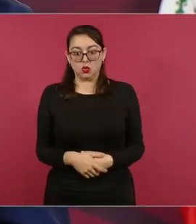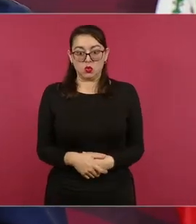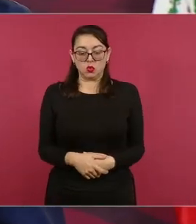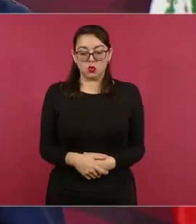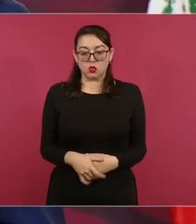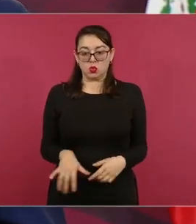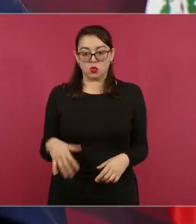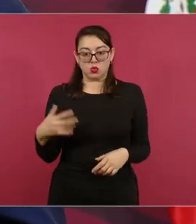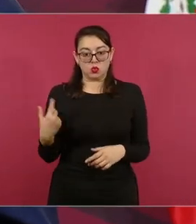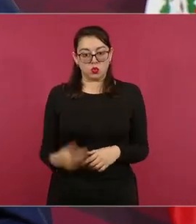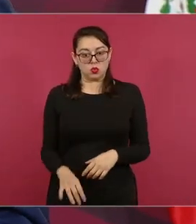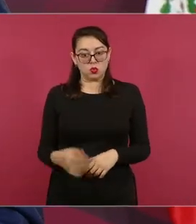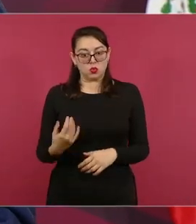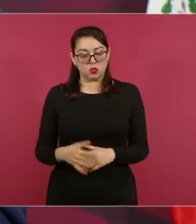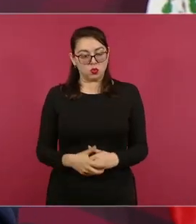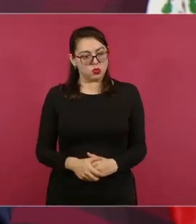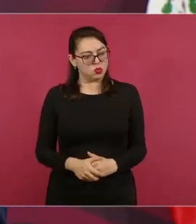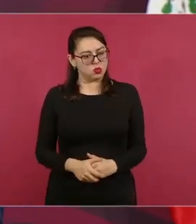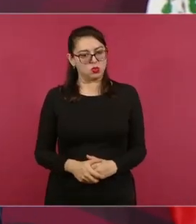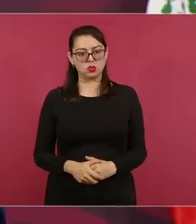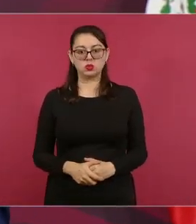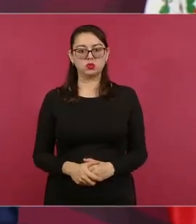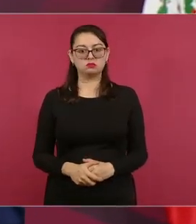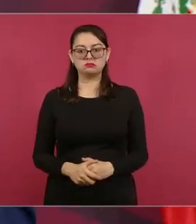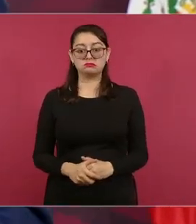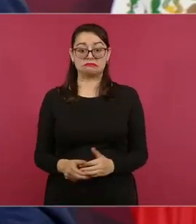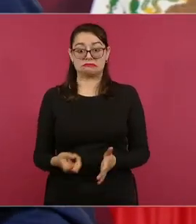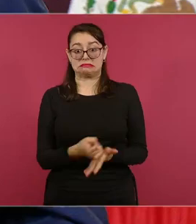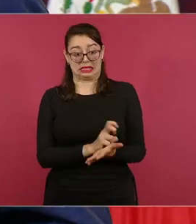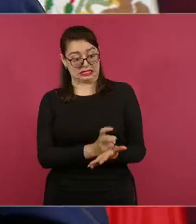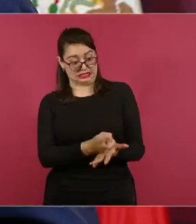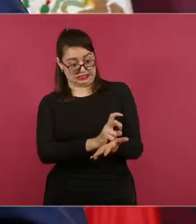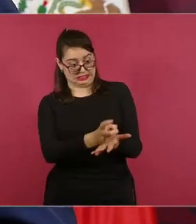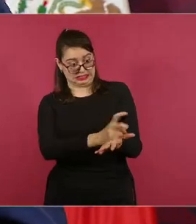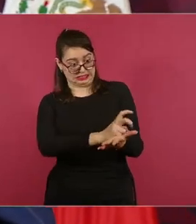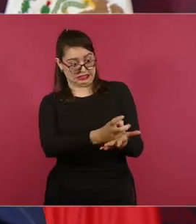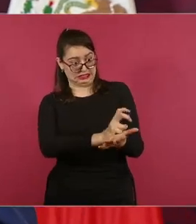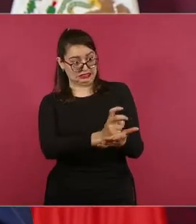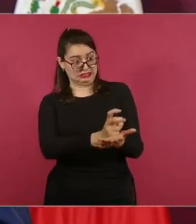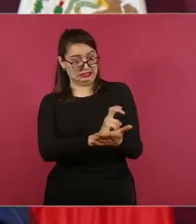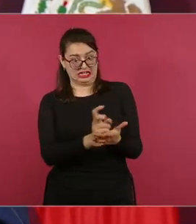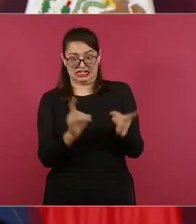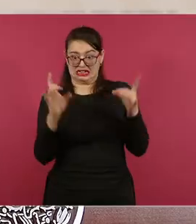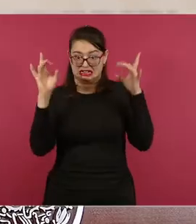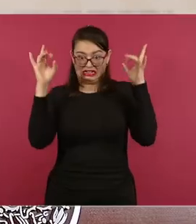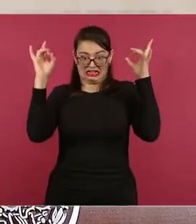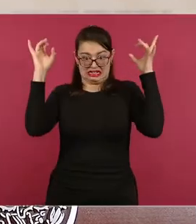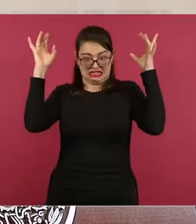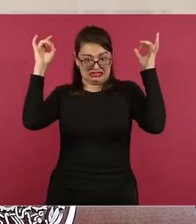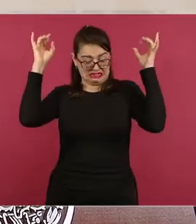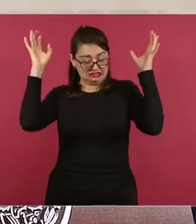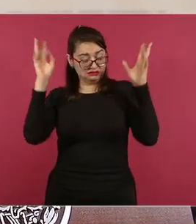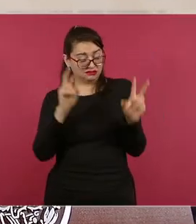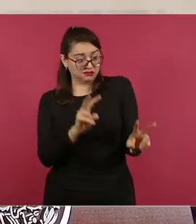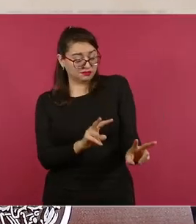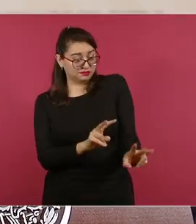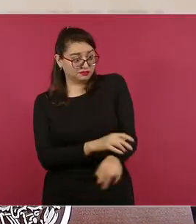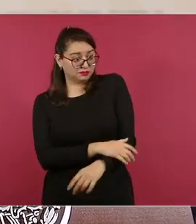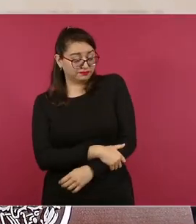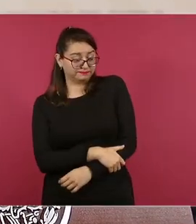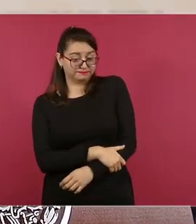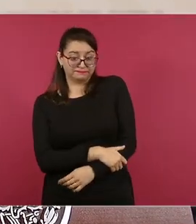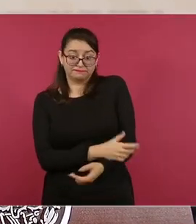hacen estos berrinches, pero no pasa de ahí, no pasa de ahí.